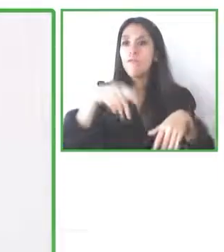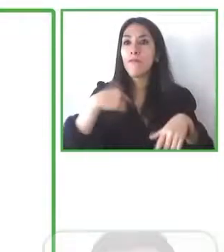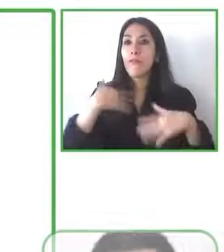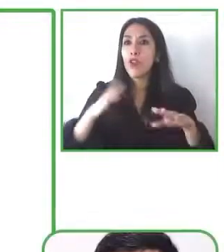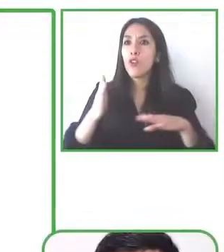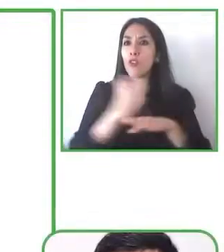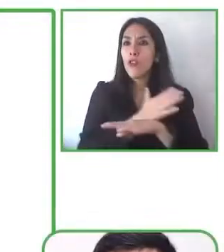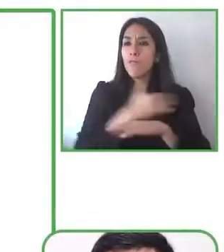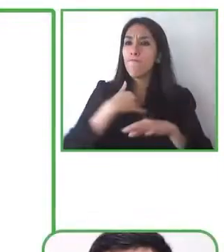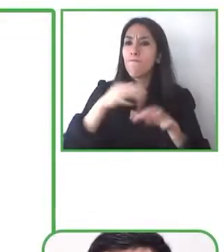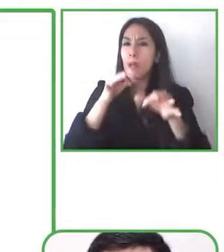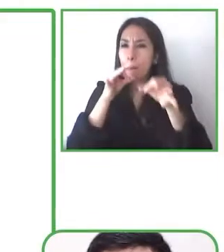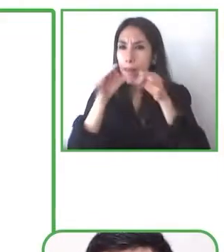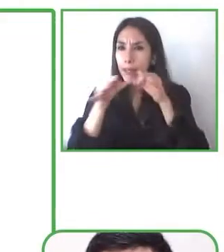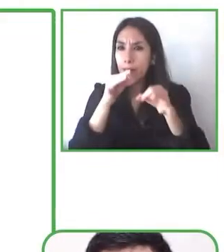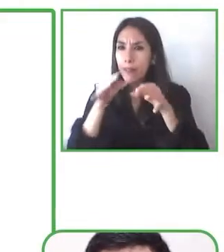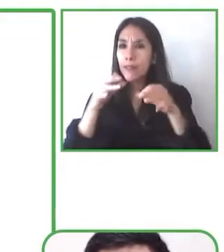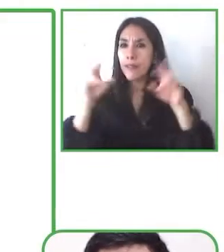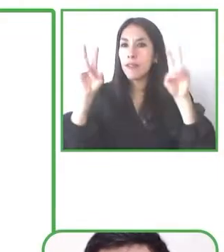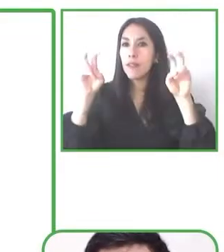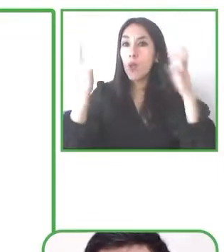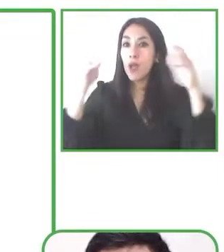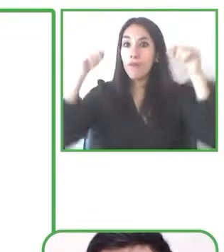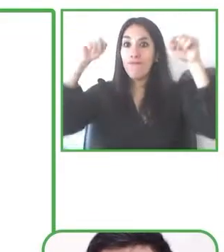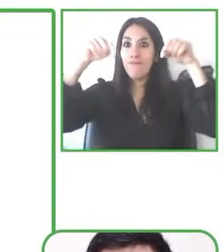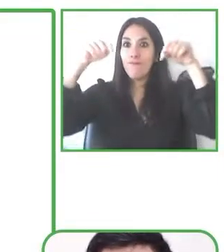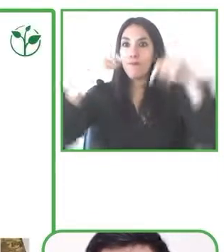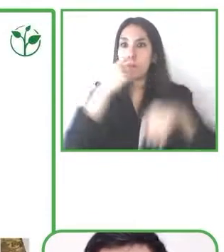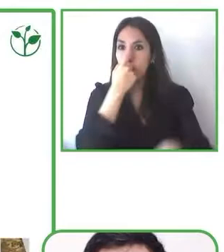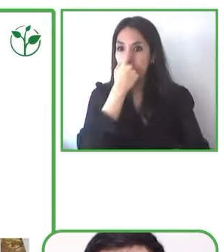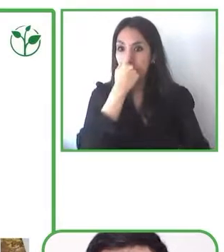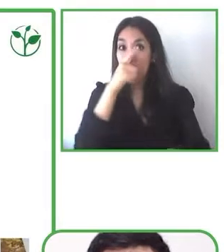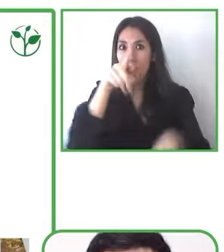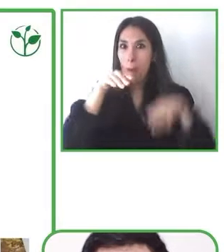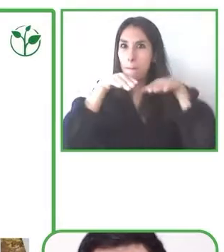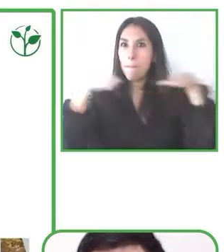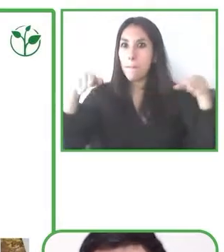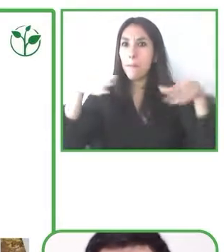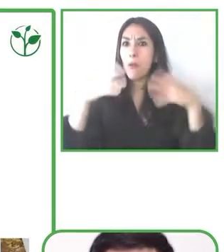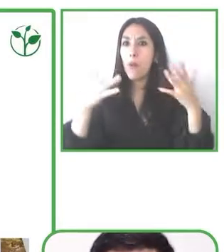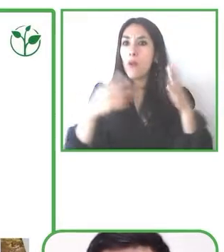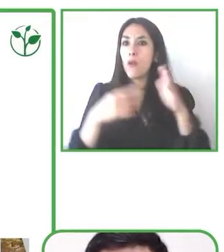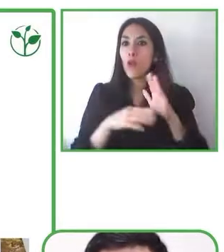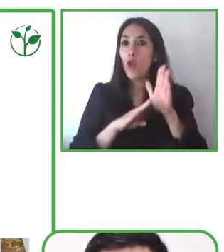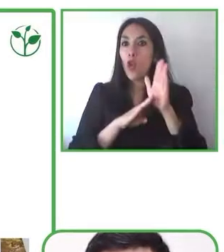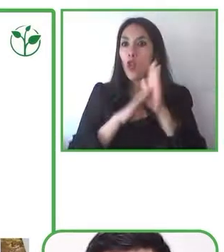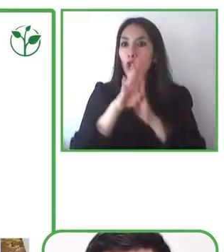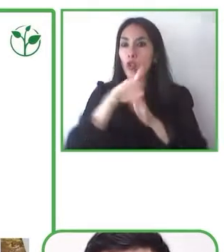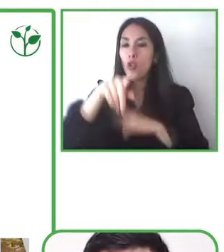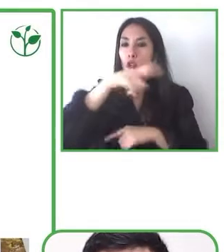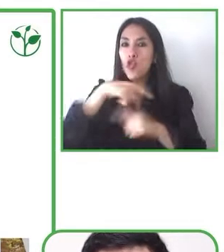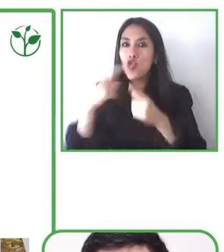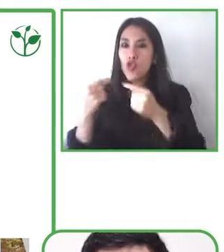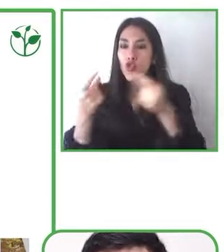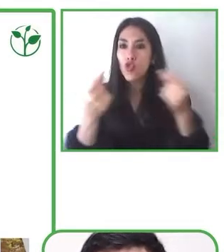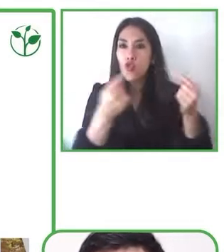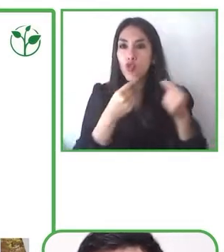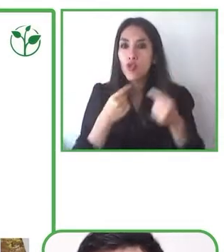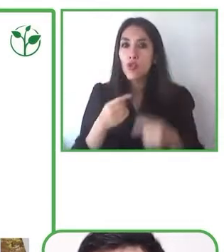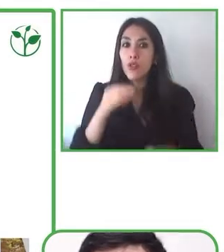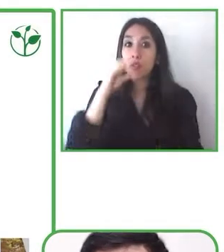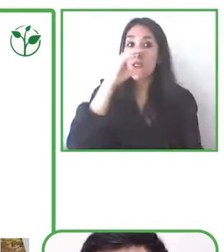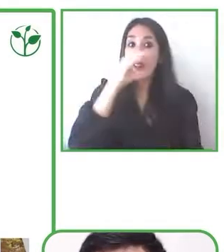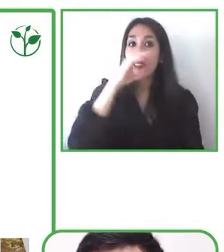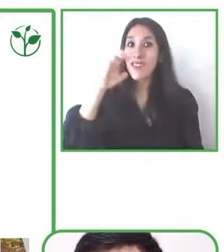Mesita. Este es un desarrollo que nosotros hicimos en CDTUC. Nosotros somos un equipo multidisciplinario